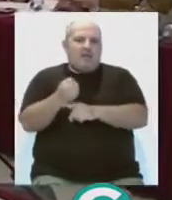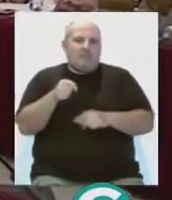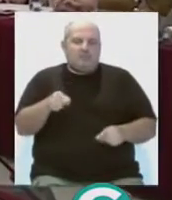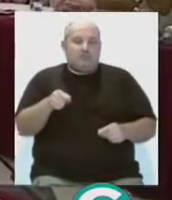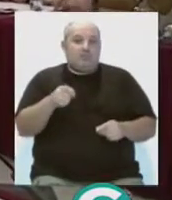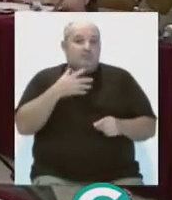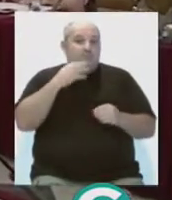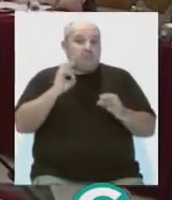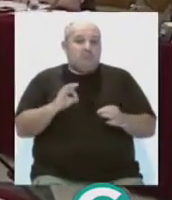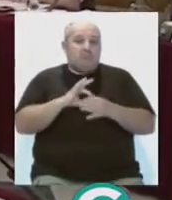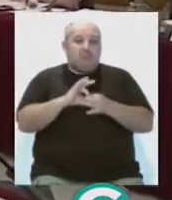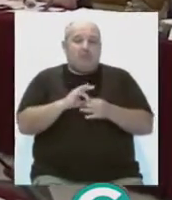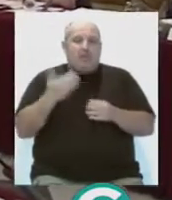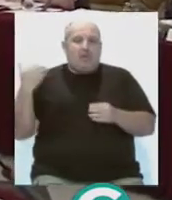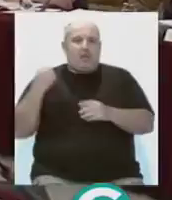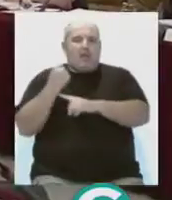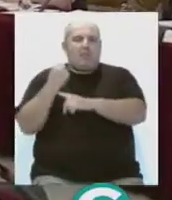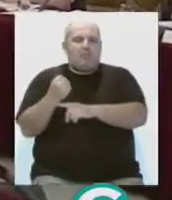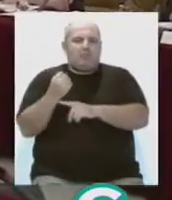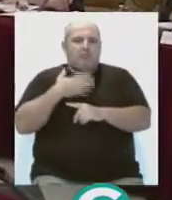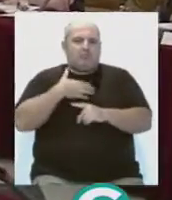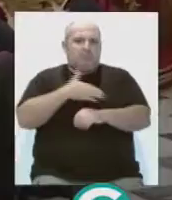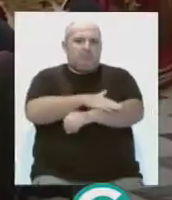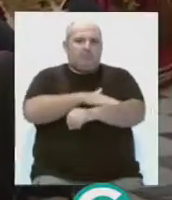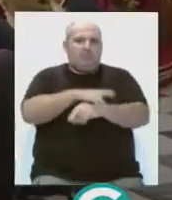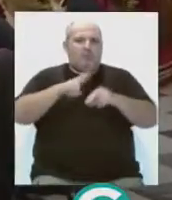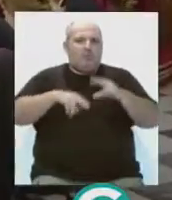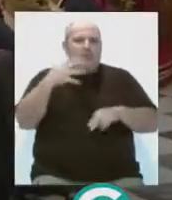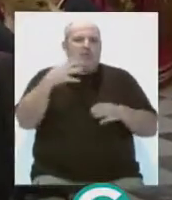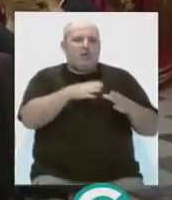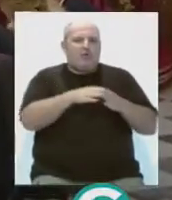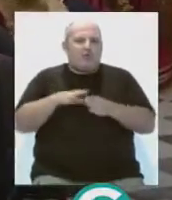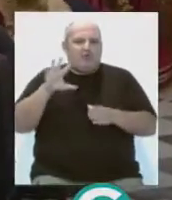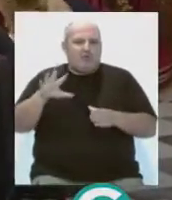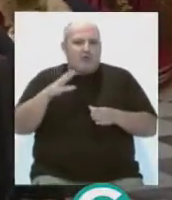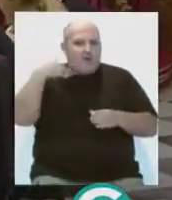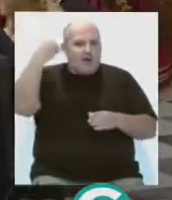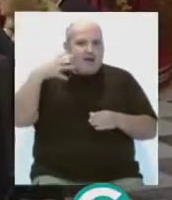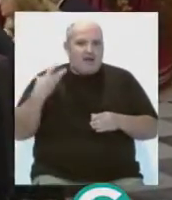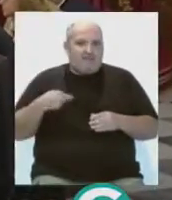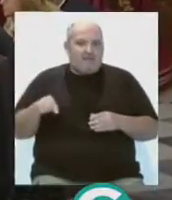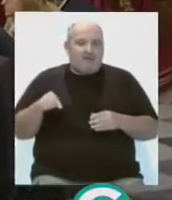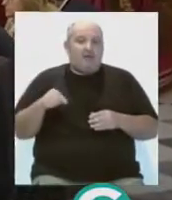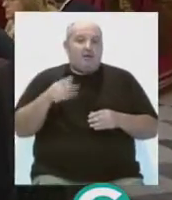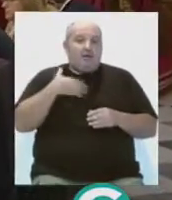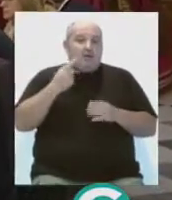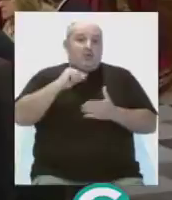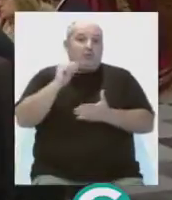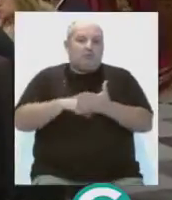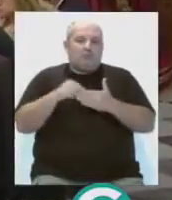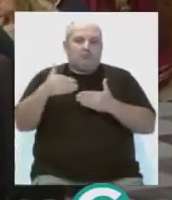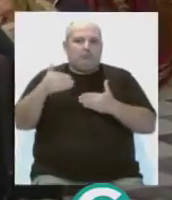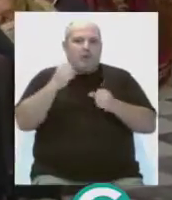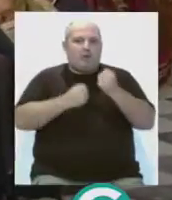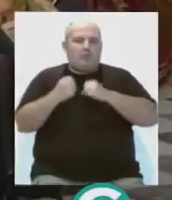En la misma línea manifiesta el reciente apoyo del Ejecutivo Español a la construcción de las cinco corbetas para Arabia Saudí y lo que supone este contrato en